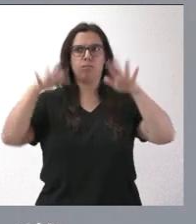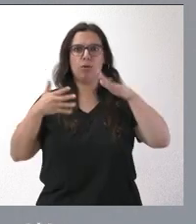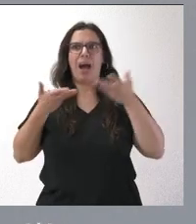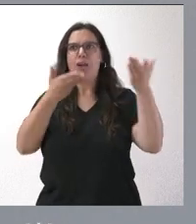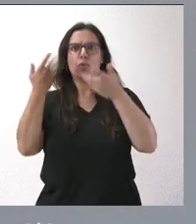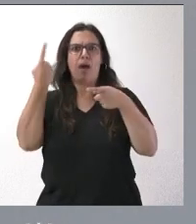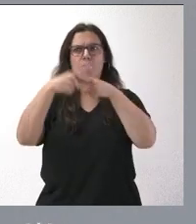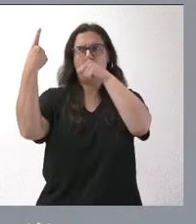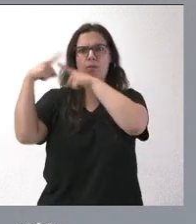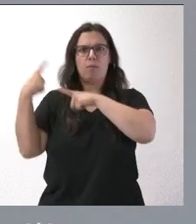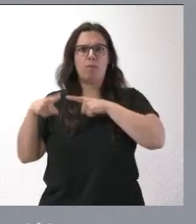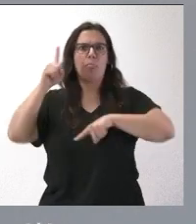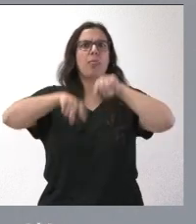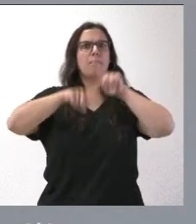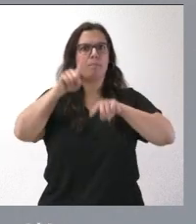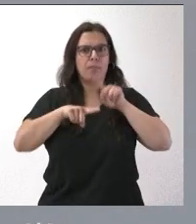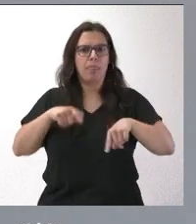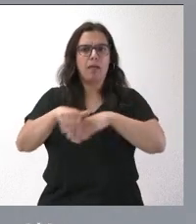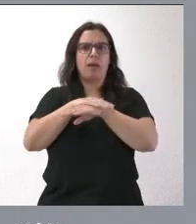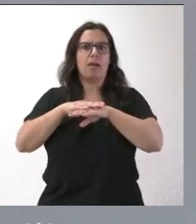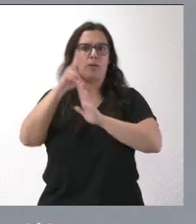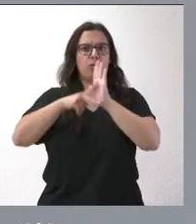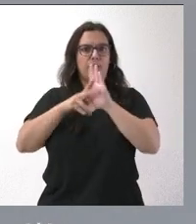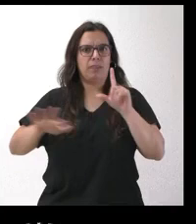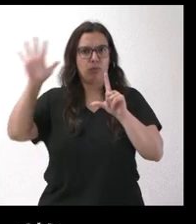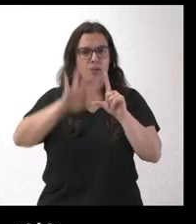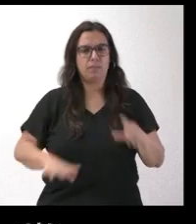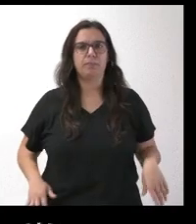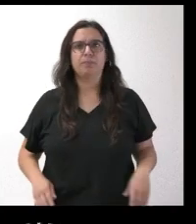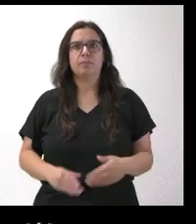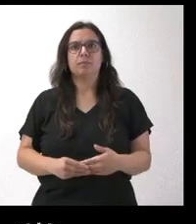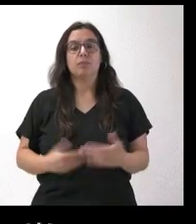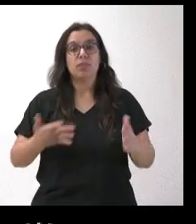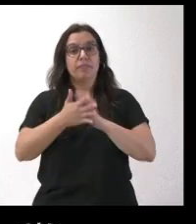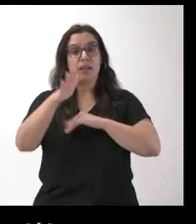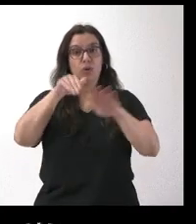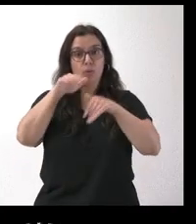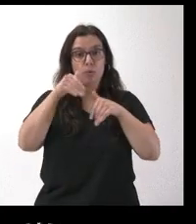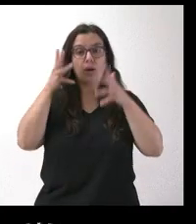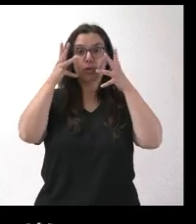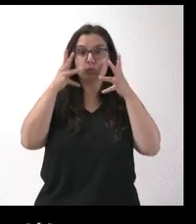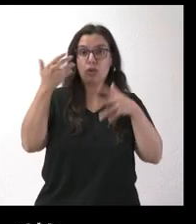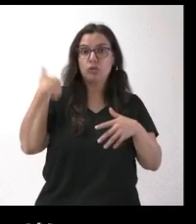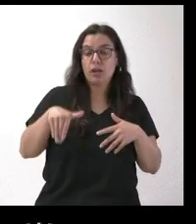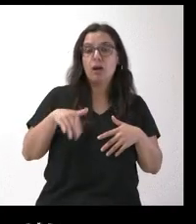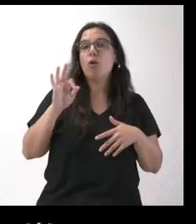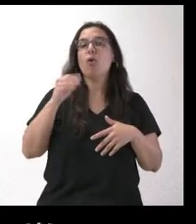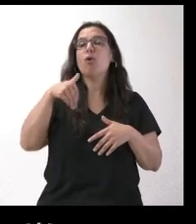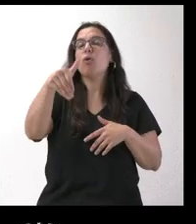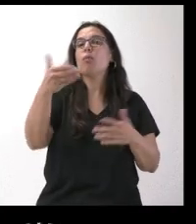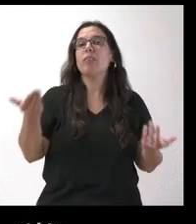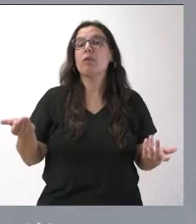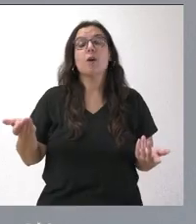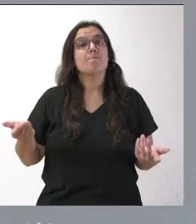comunidades autónomas por parte de la normativa nacional. ¿Se ha convocado, entonces, el Consejo Regional Agrario ya o qué fecha se Pues